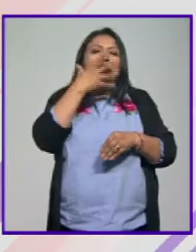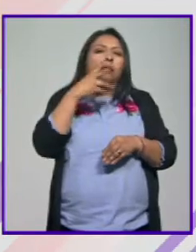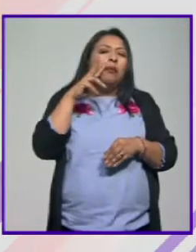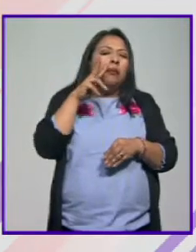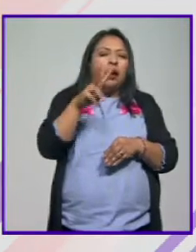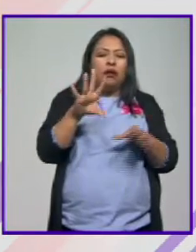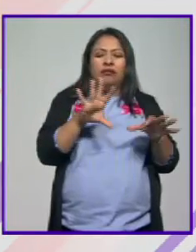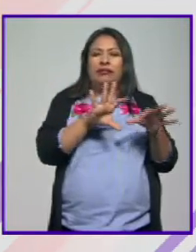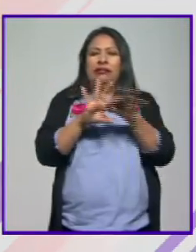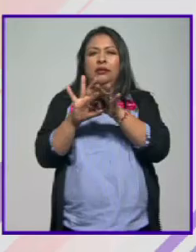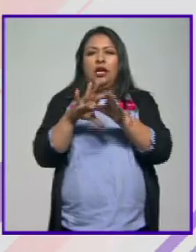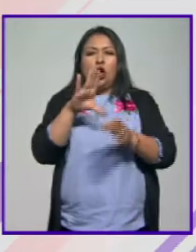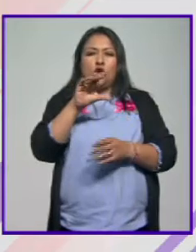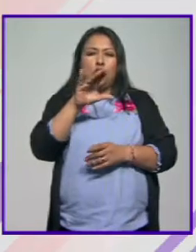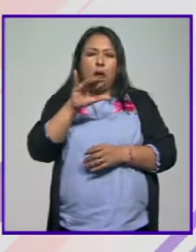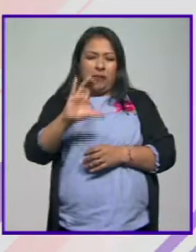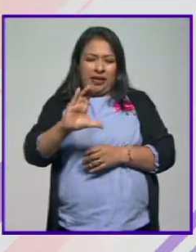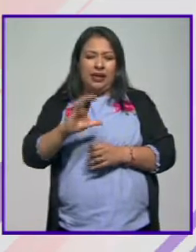ligada al cómic